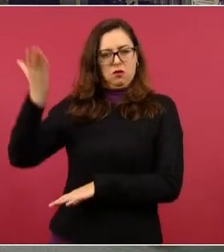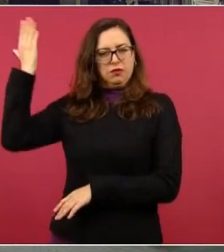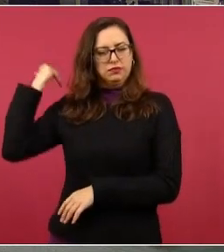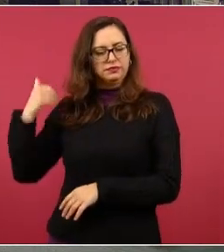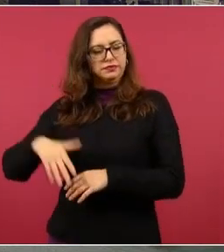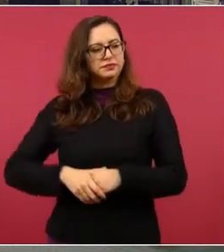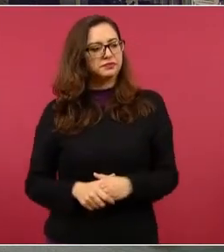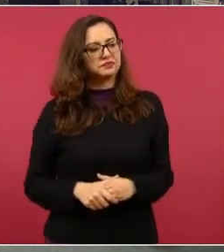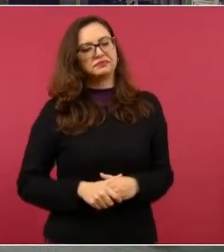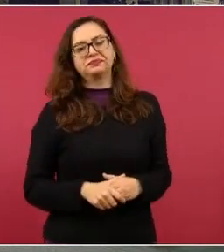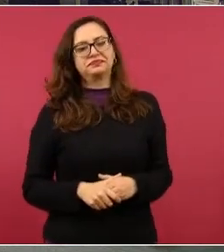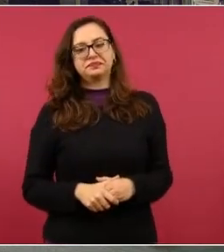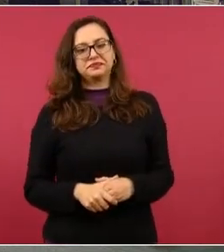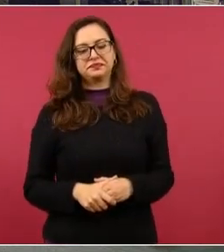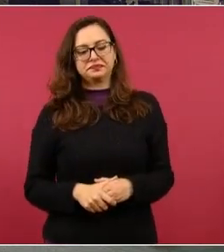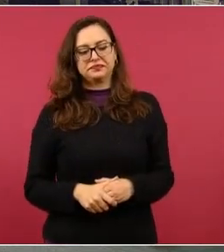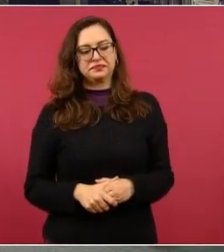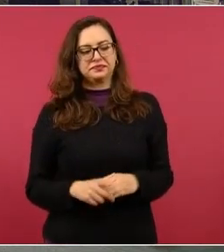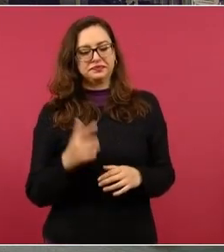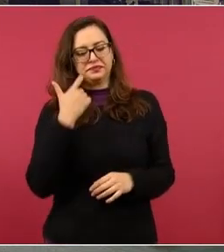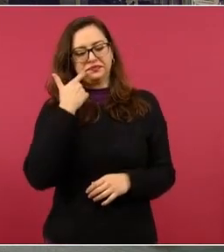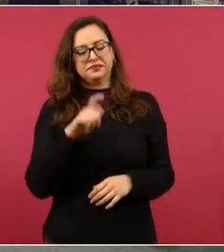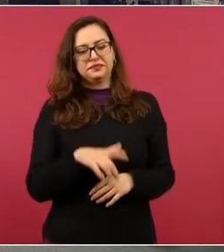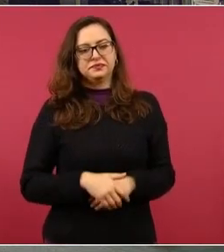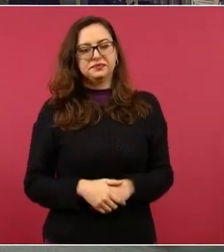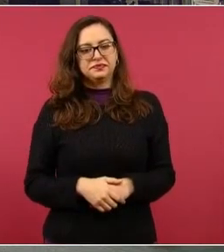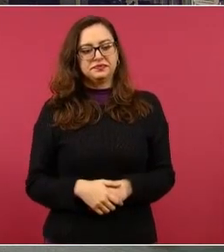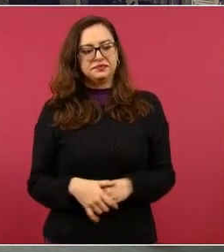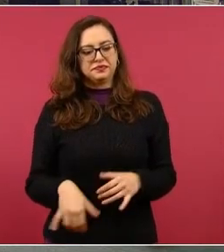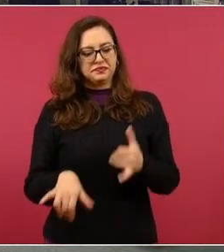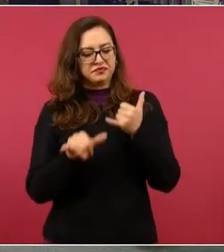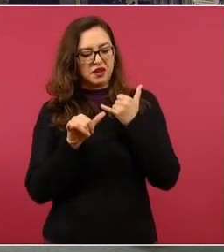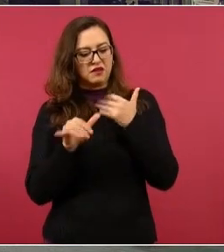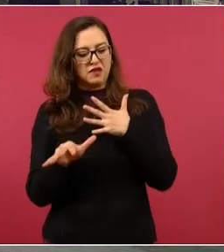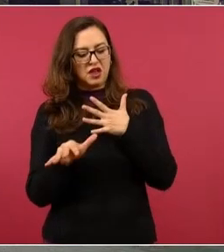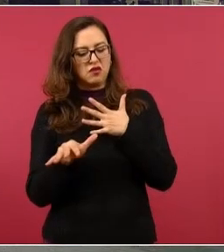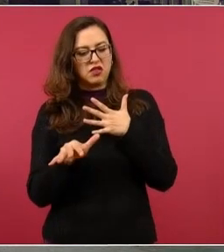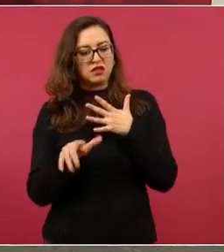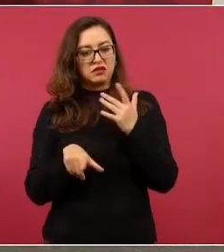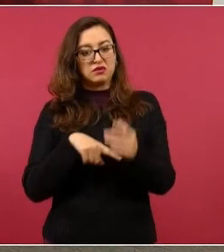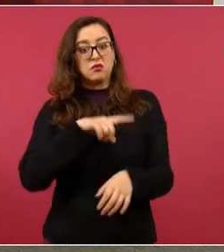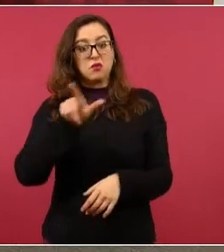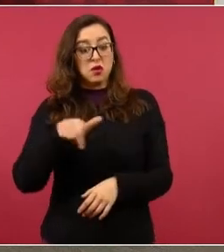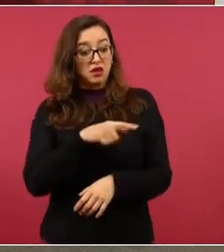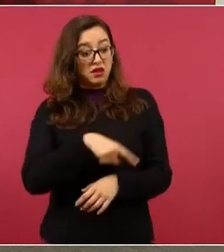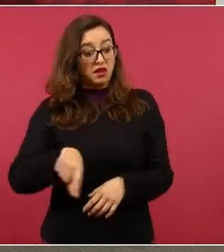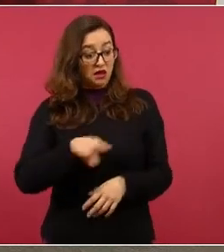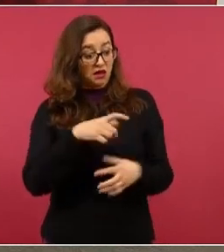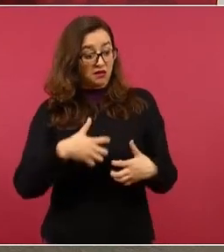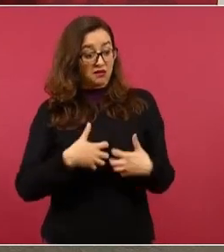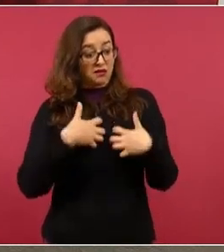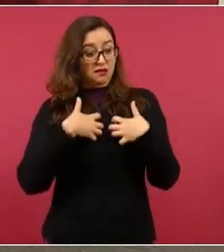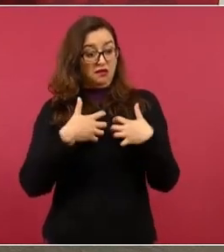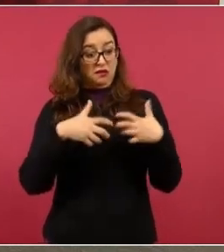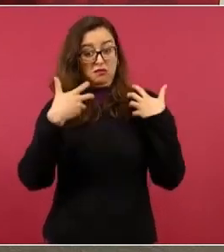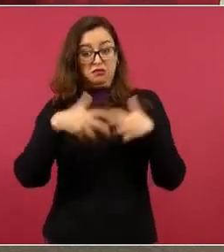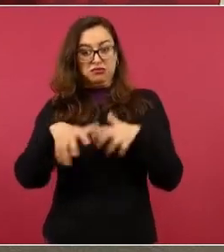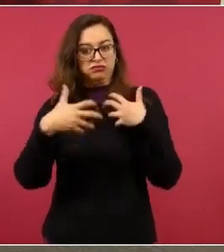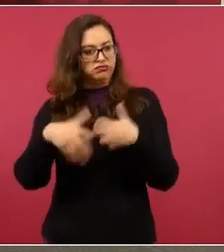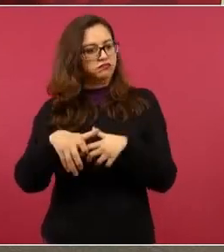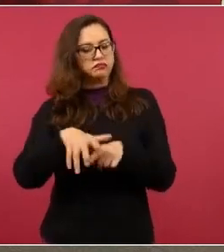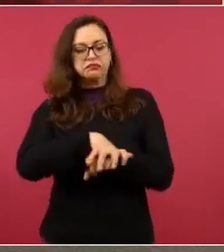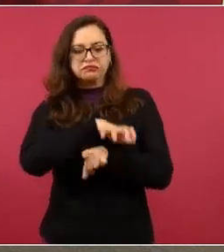después del fraude venía la macaniza, la represión.